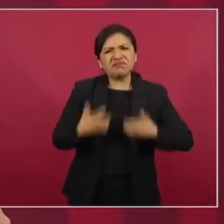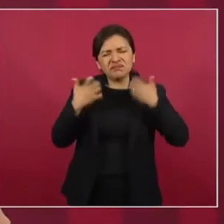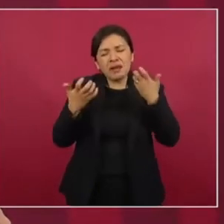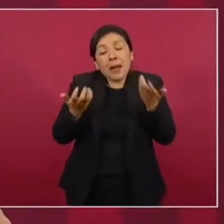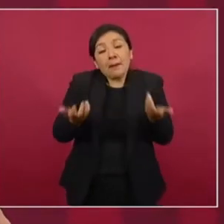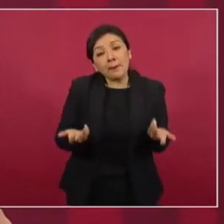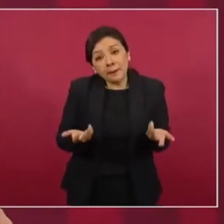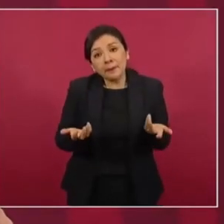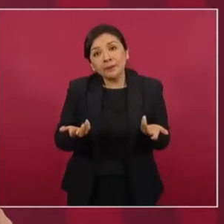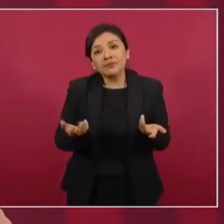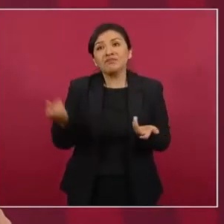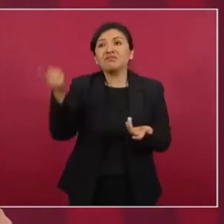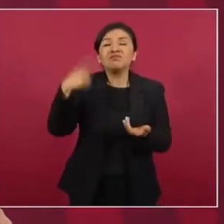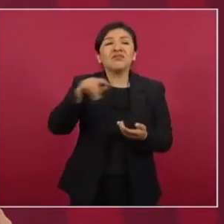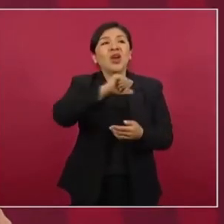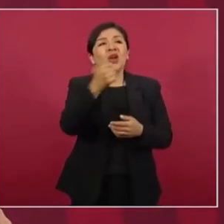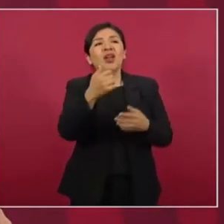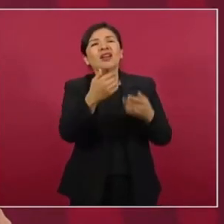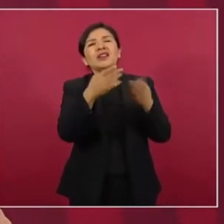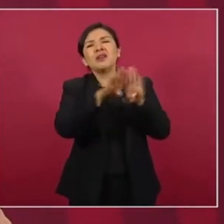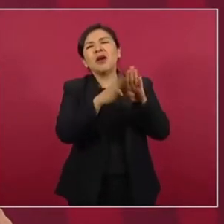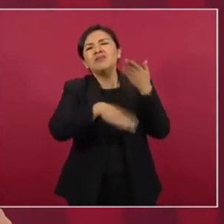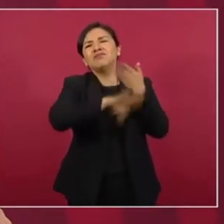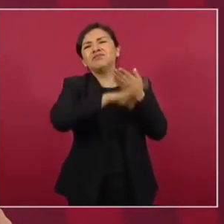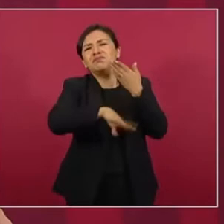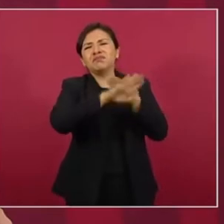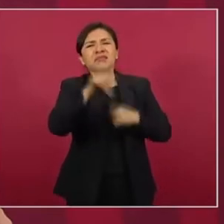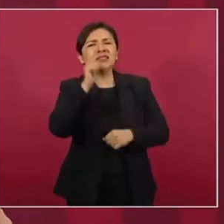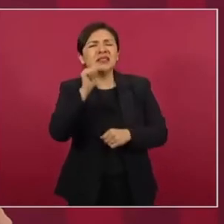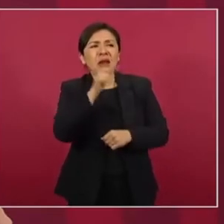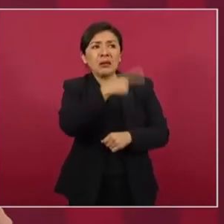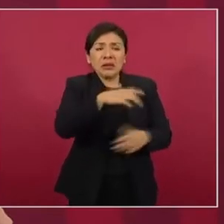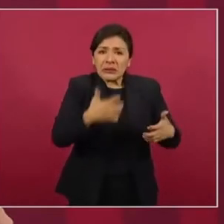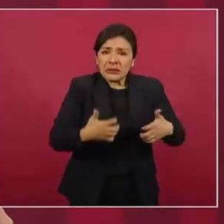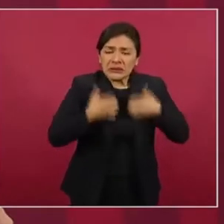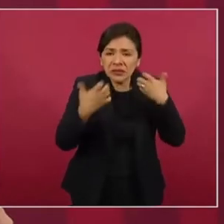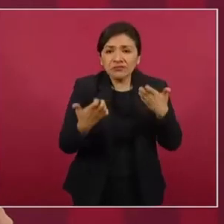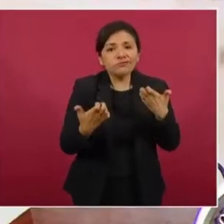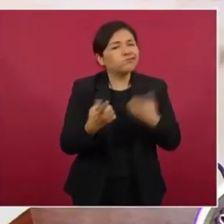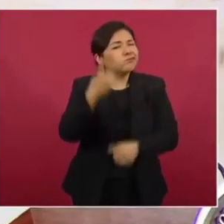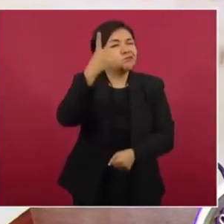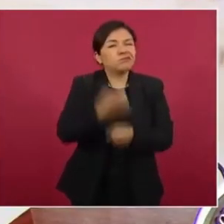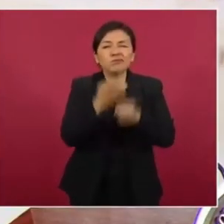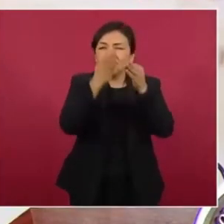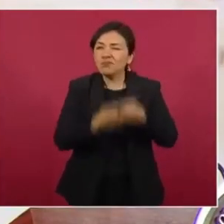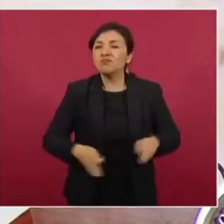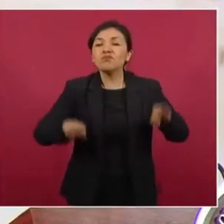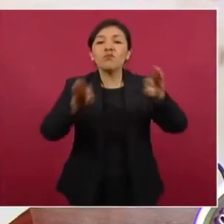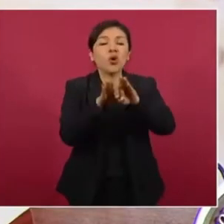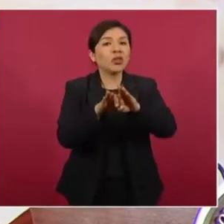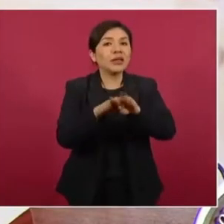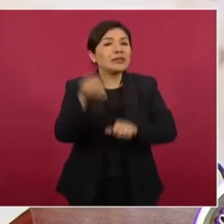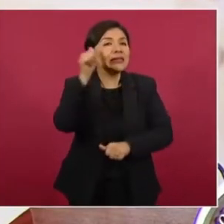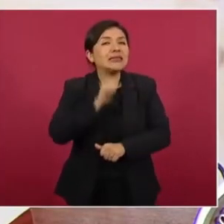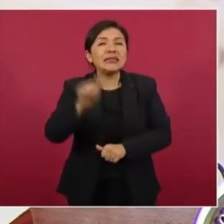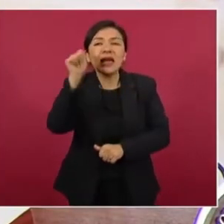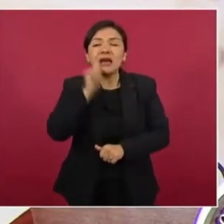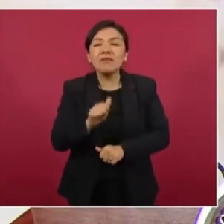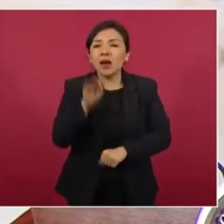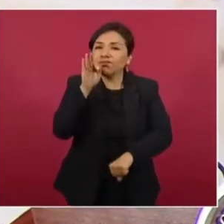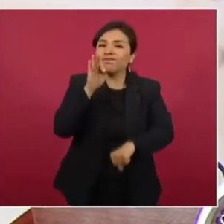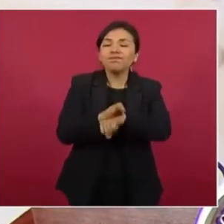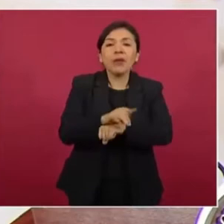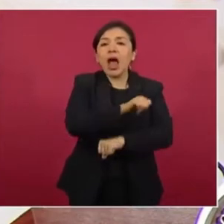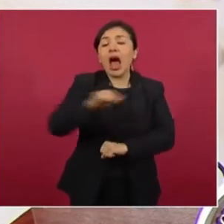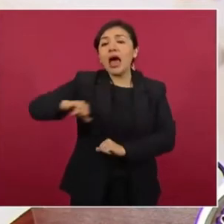los conservadores, tenemos que poner por delante el interés público, el